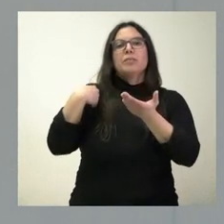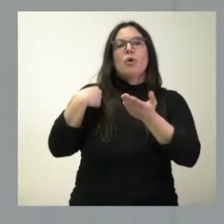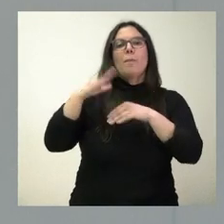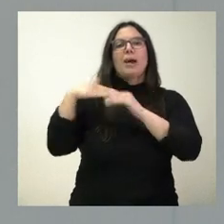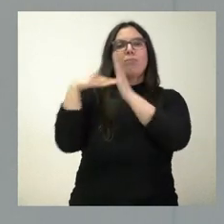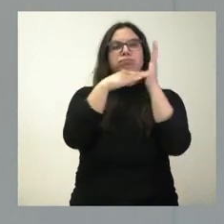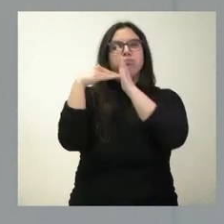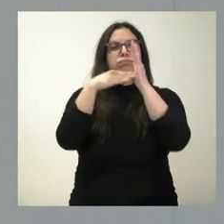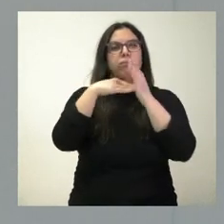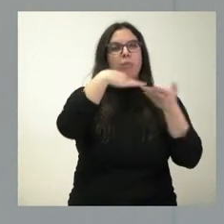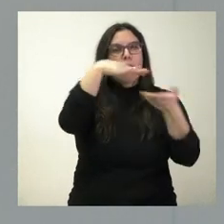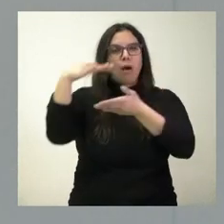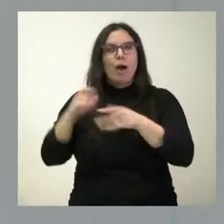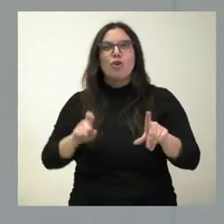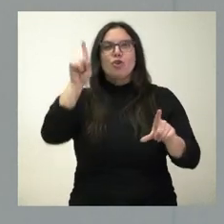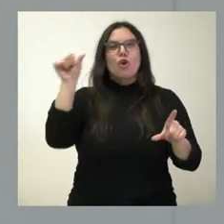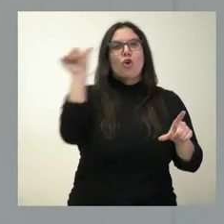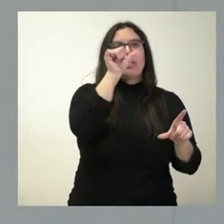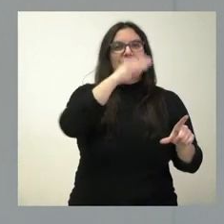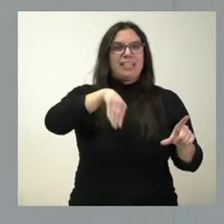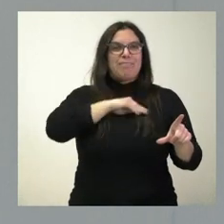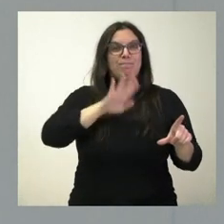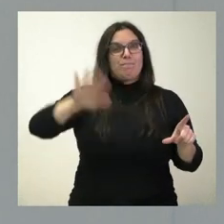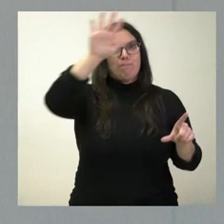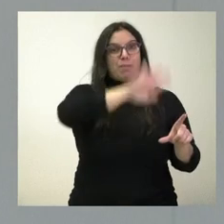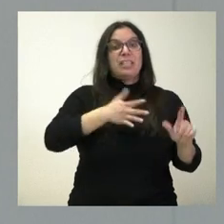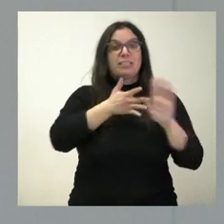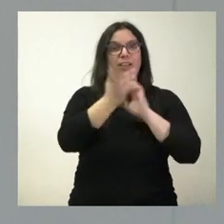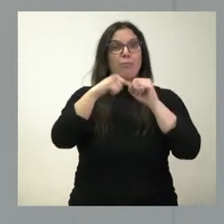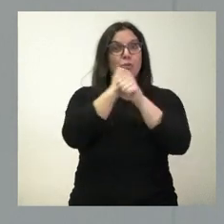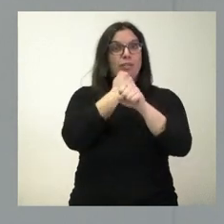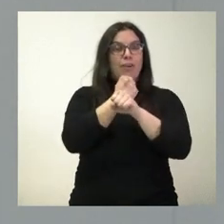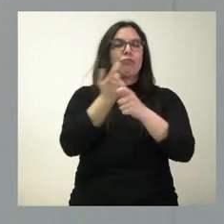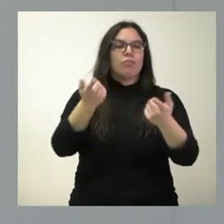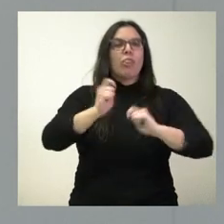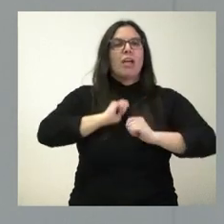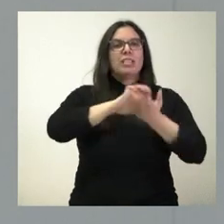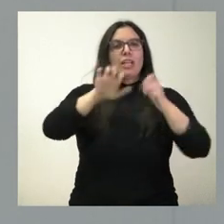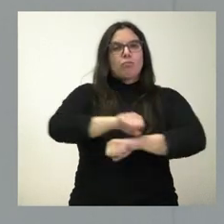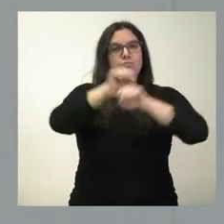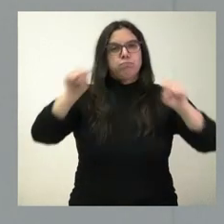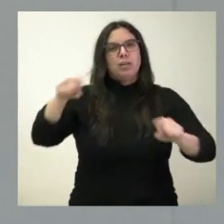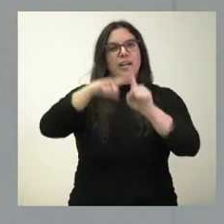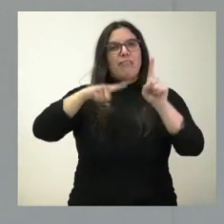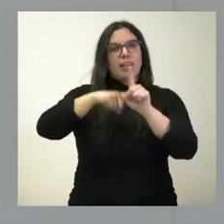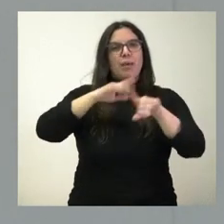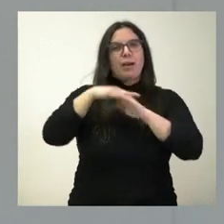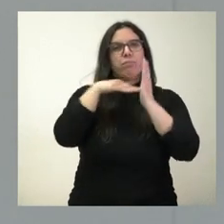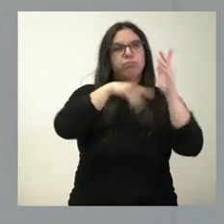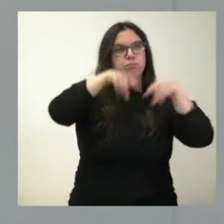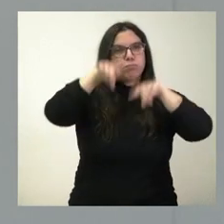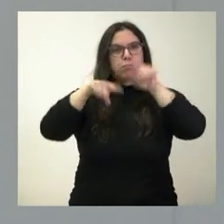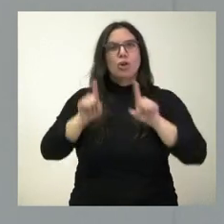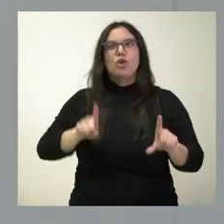y, sin lugar a dudas, supone un buen número de puestos de trabajo y nos consolida Castilla y León como referencia logística en el norte